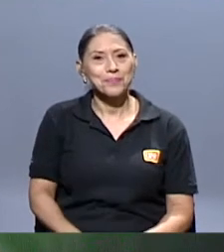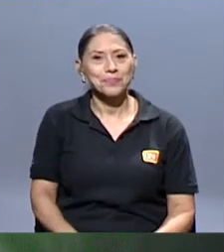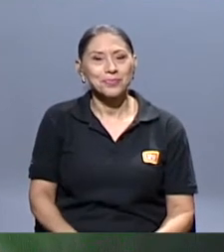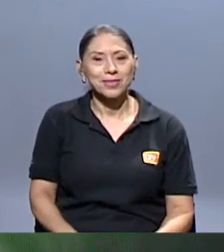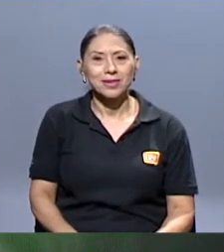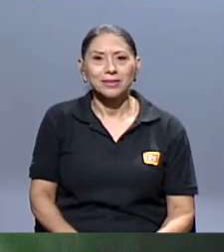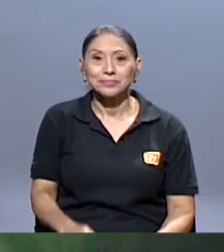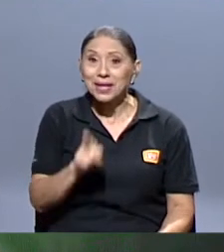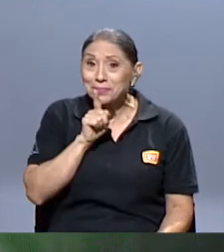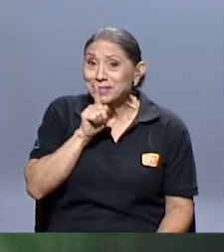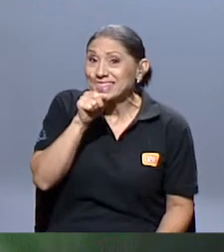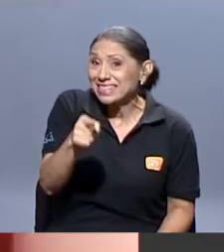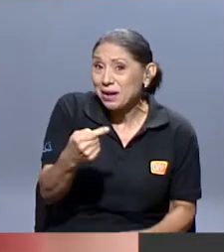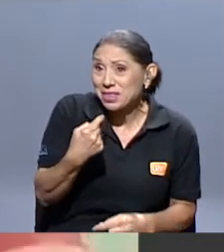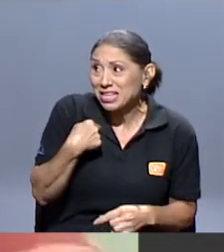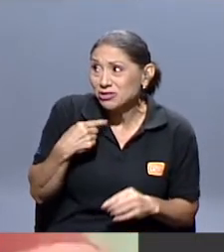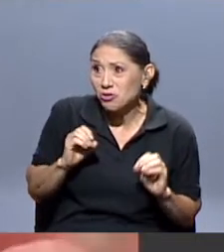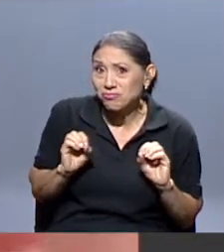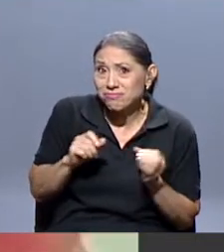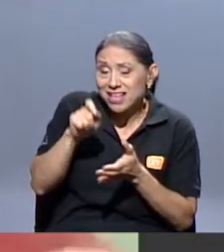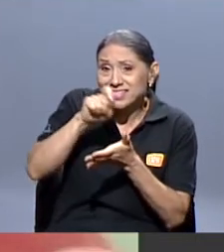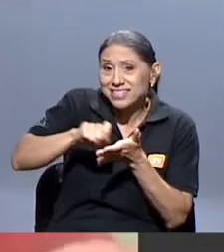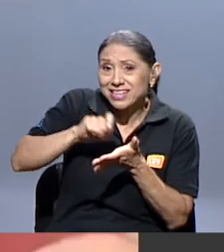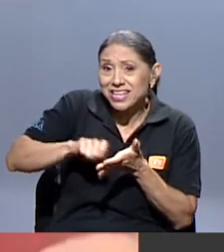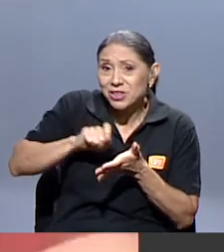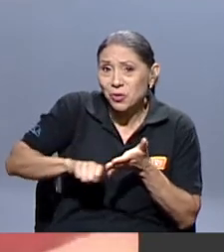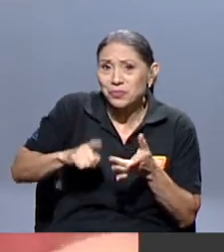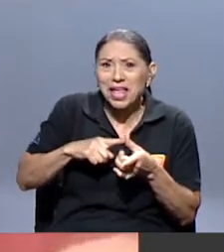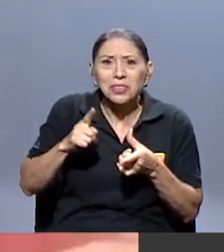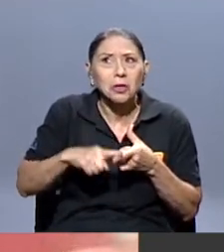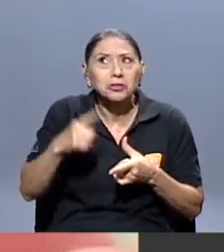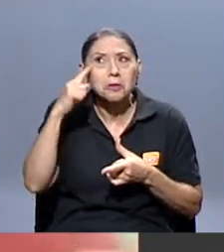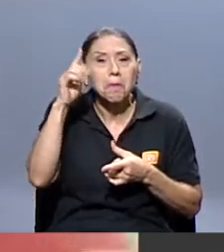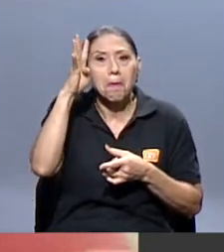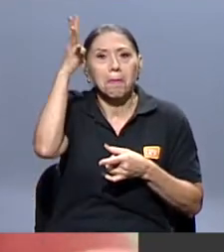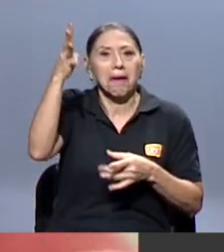Yo sinceramente noto así como algo escrito, entonces, de...